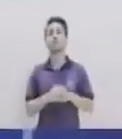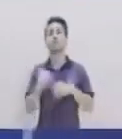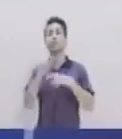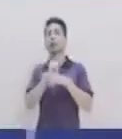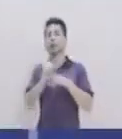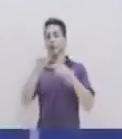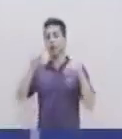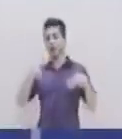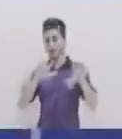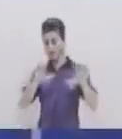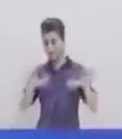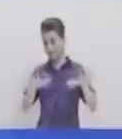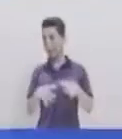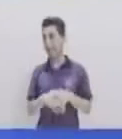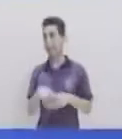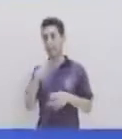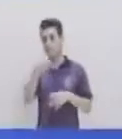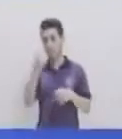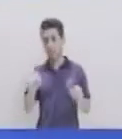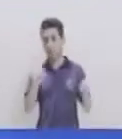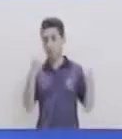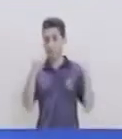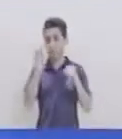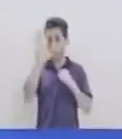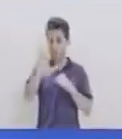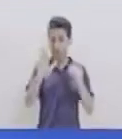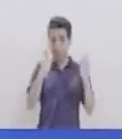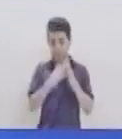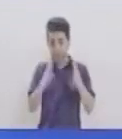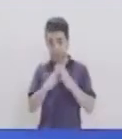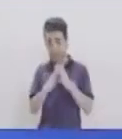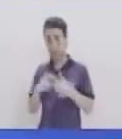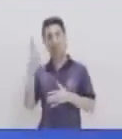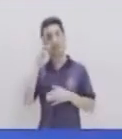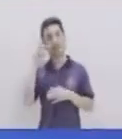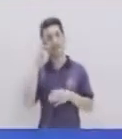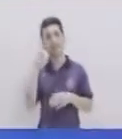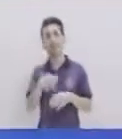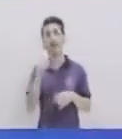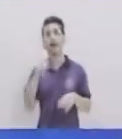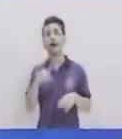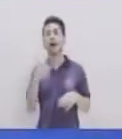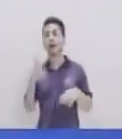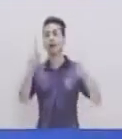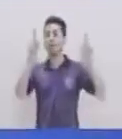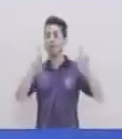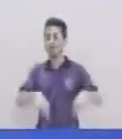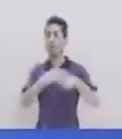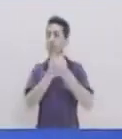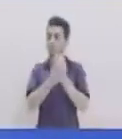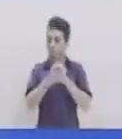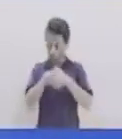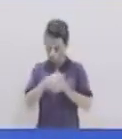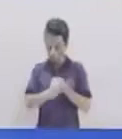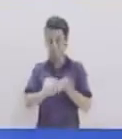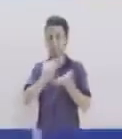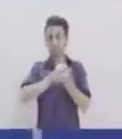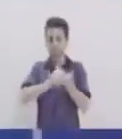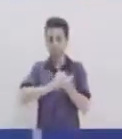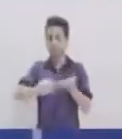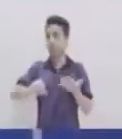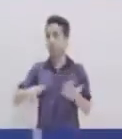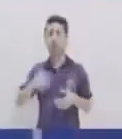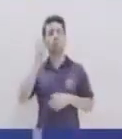clase del día de hoy Espero que la trabajes en casa Y recuerda Que tienes que lavar tus manos Con agua y jabón